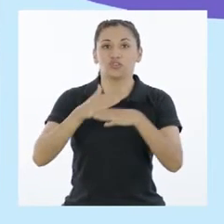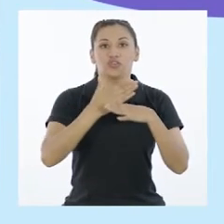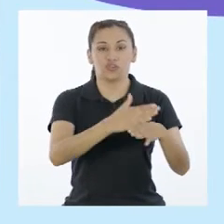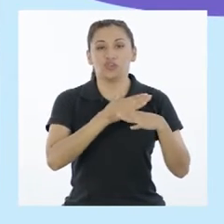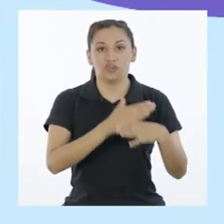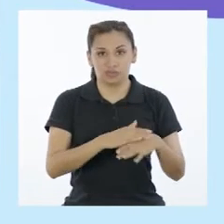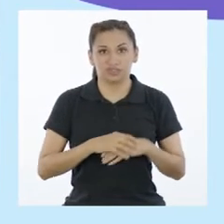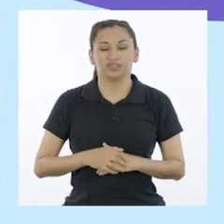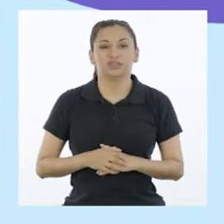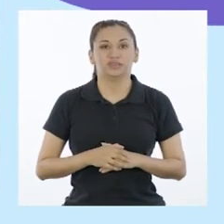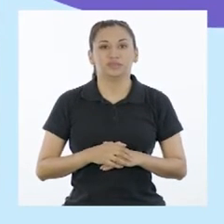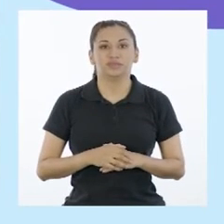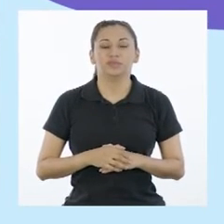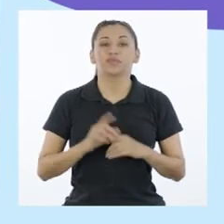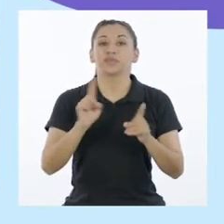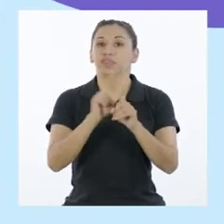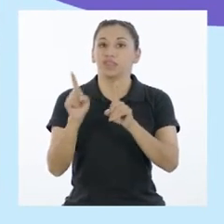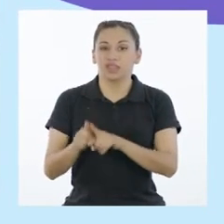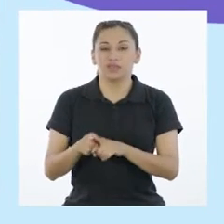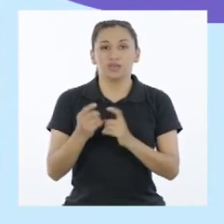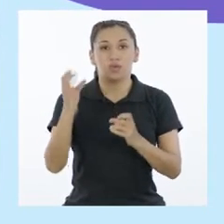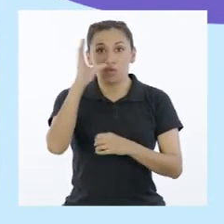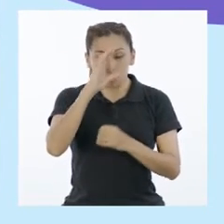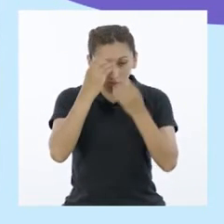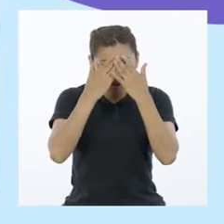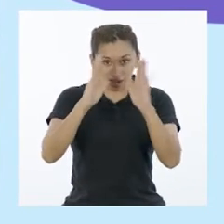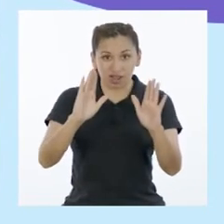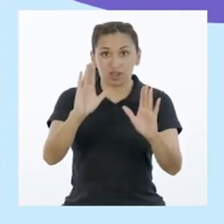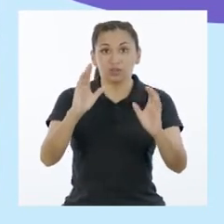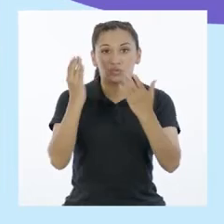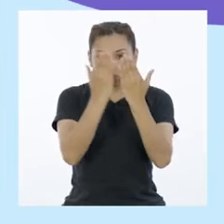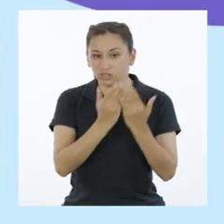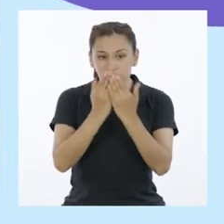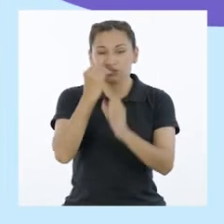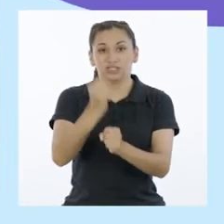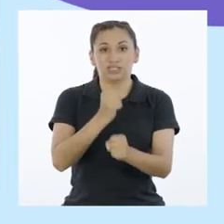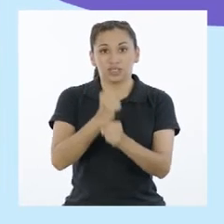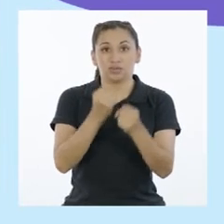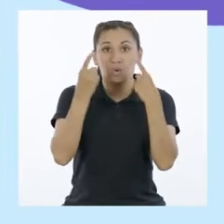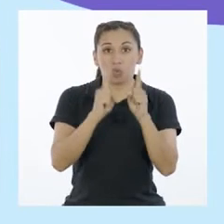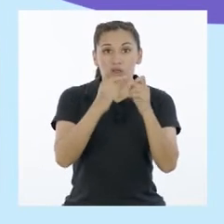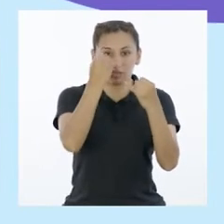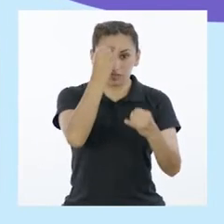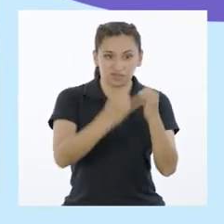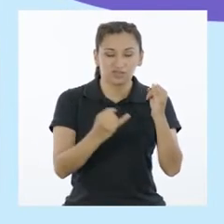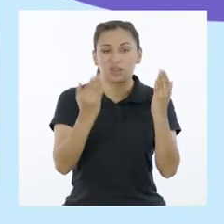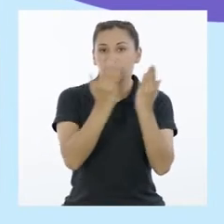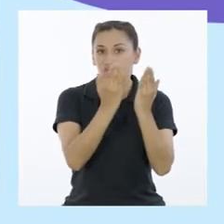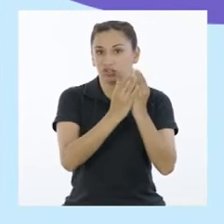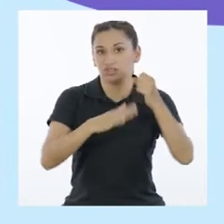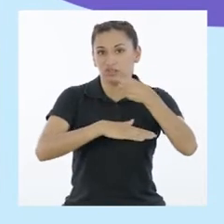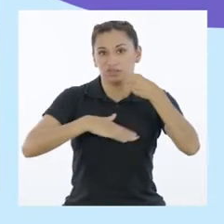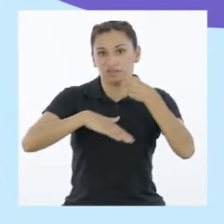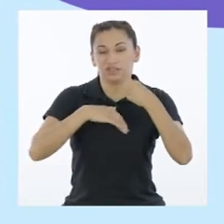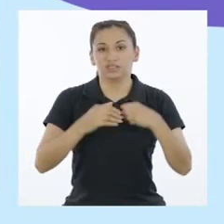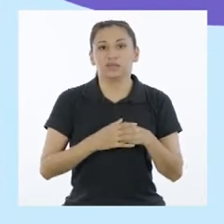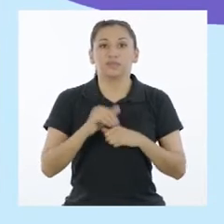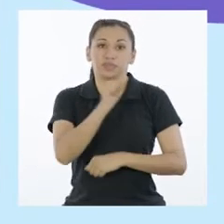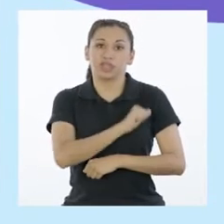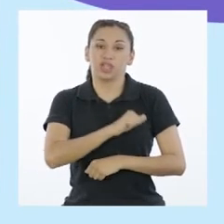compartidas en la reforestación, descubriendo oportunidades de estudio y trabajo al culminar la educación básica,